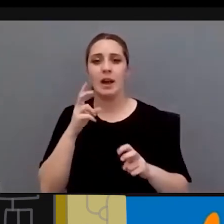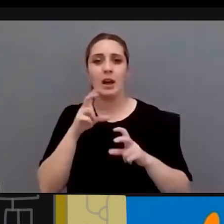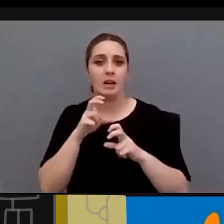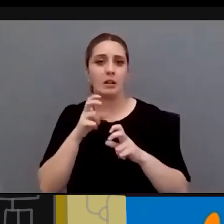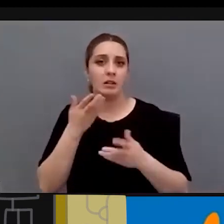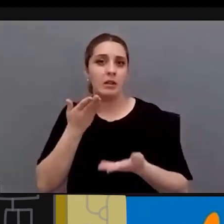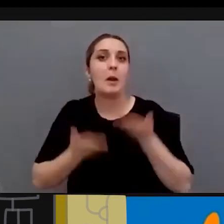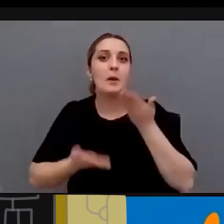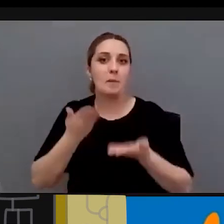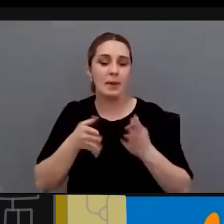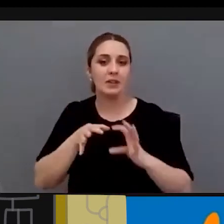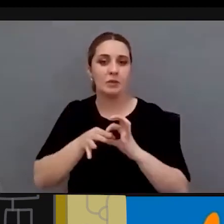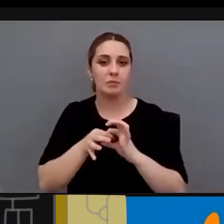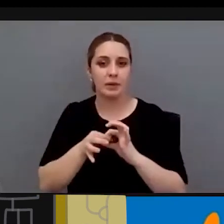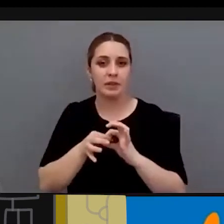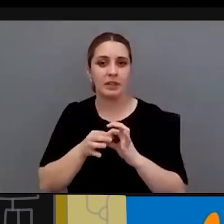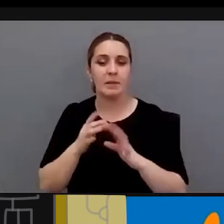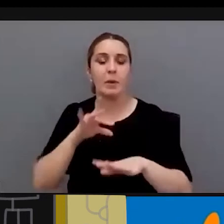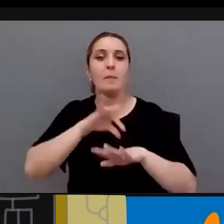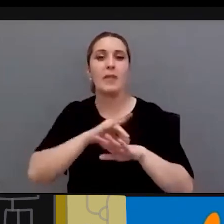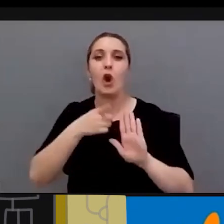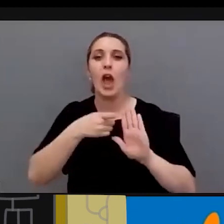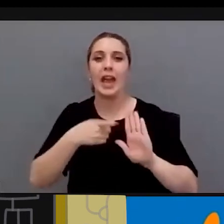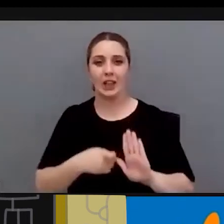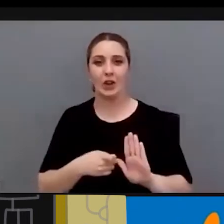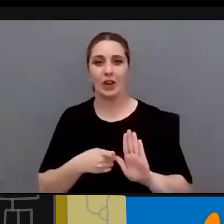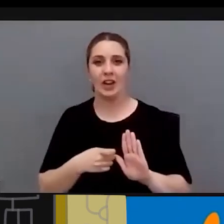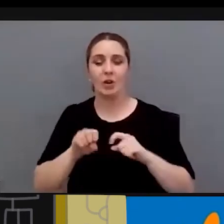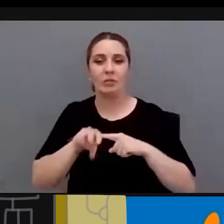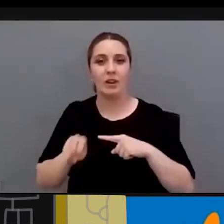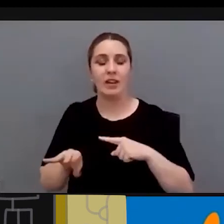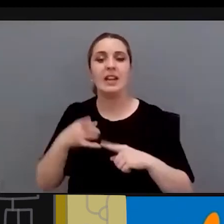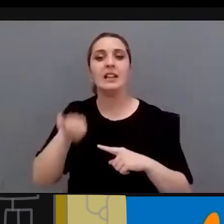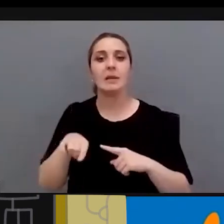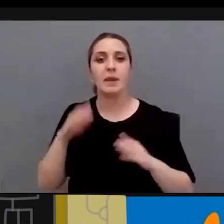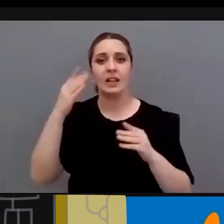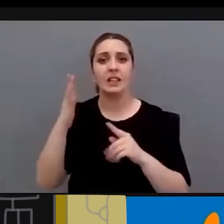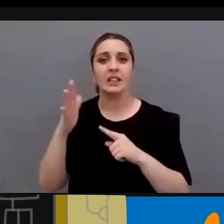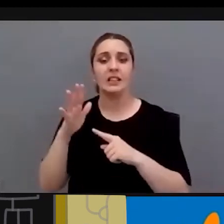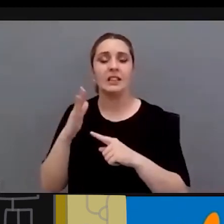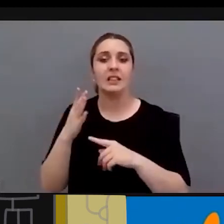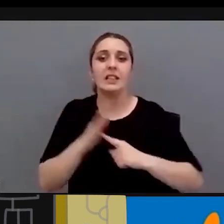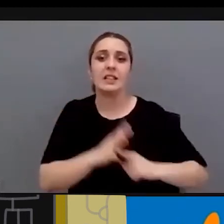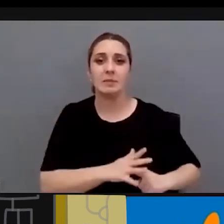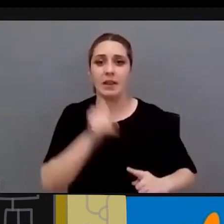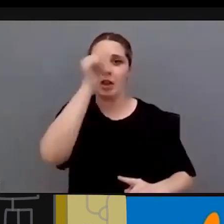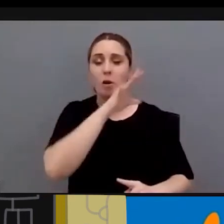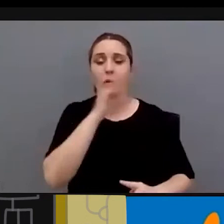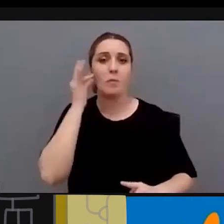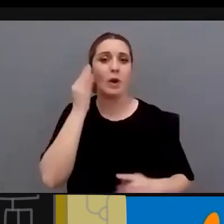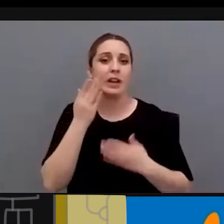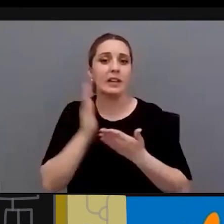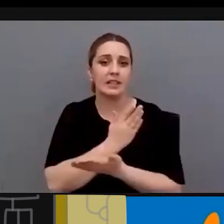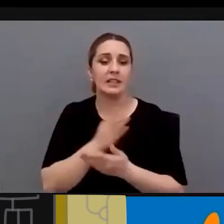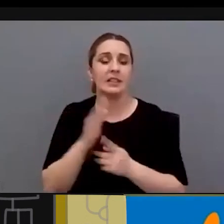el peso en el tema de la endocrinología donde también existe discriminación a la hora de atender al sexo por sexo vamos sí